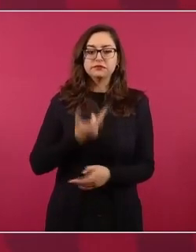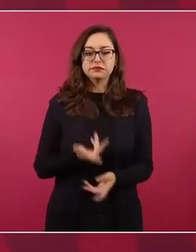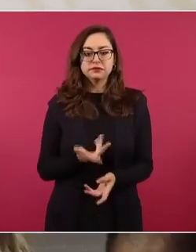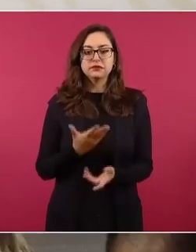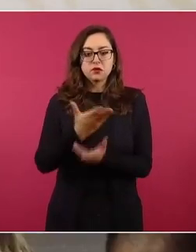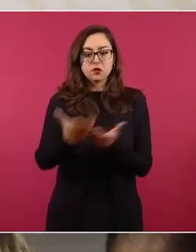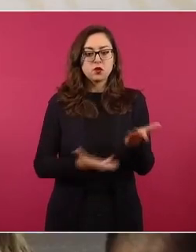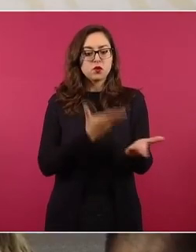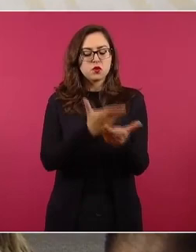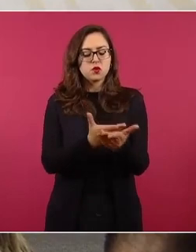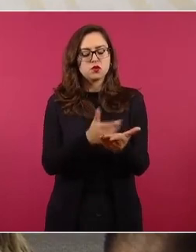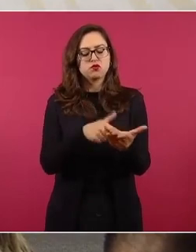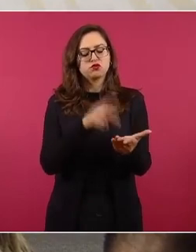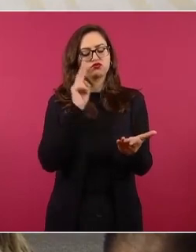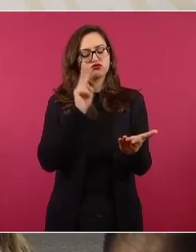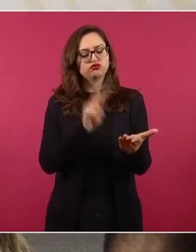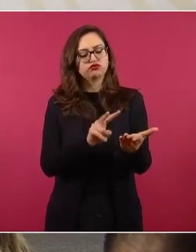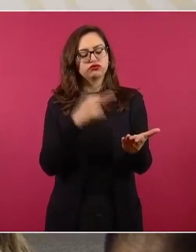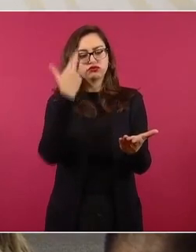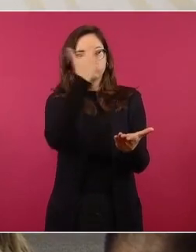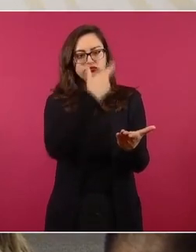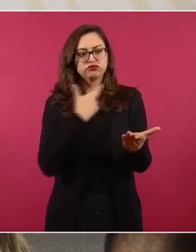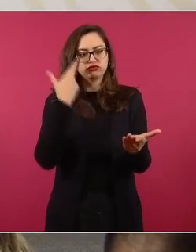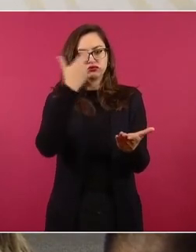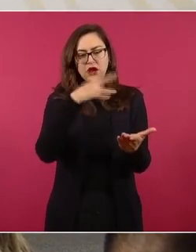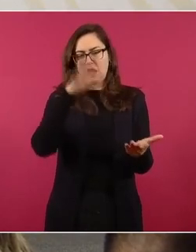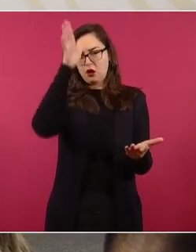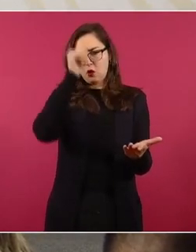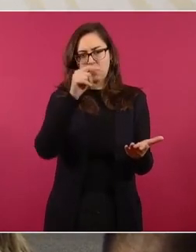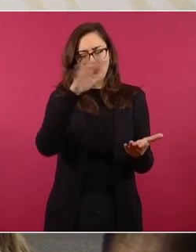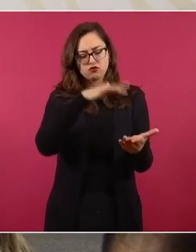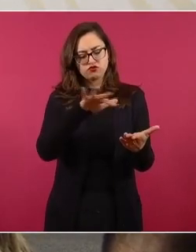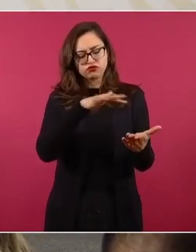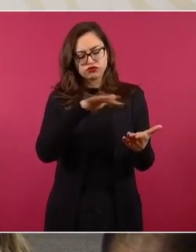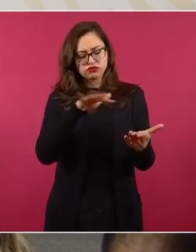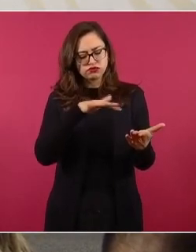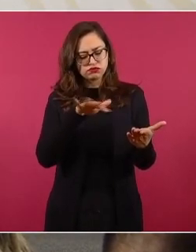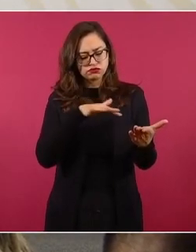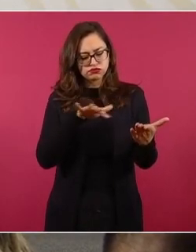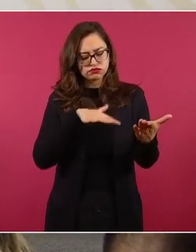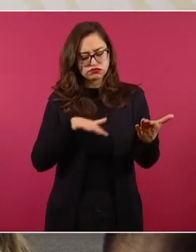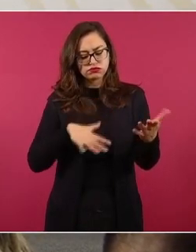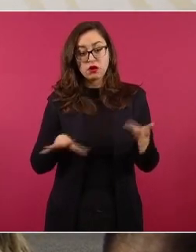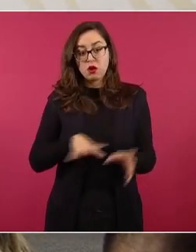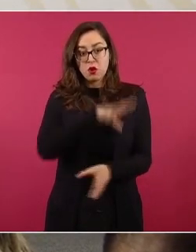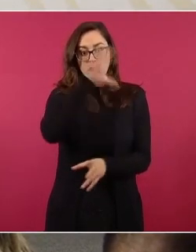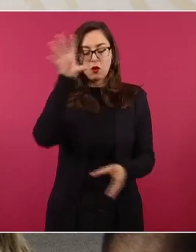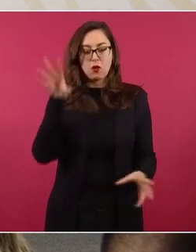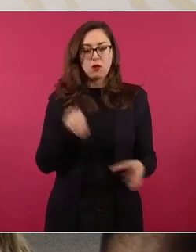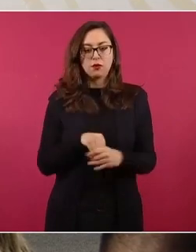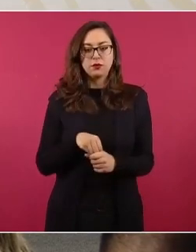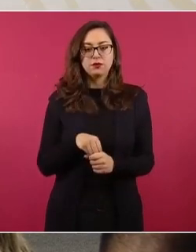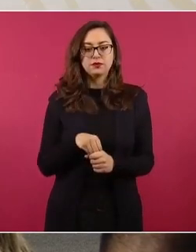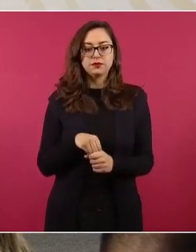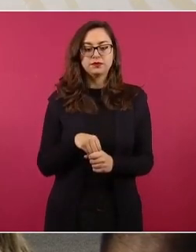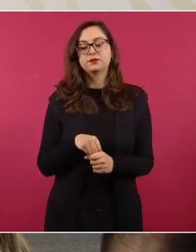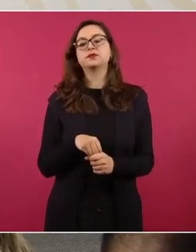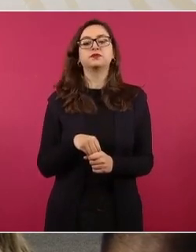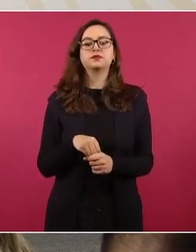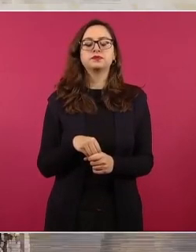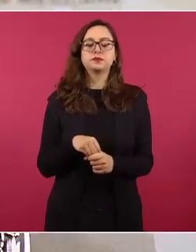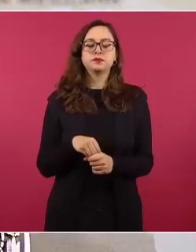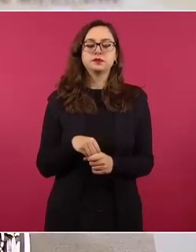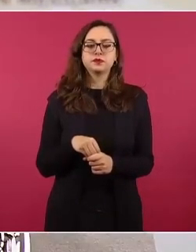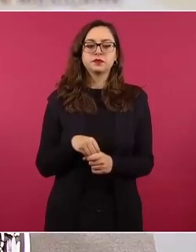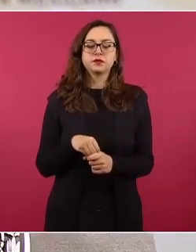todo el acuerdo y sí